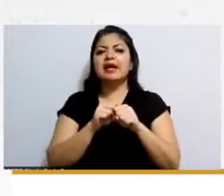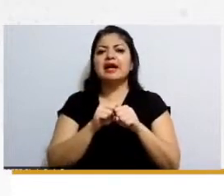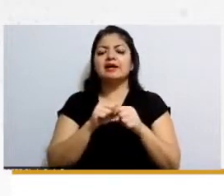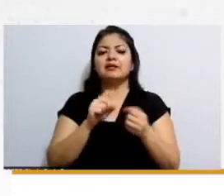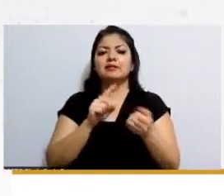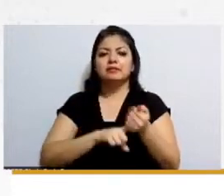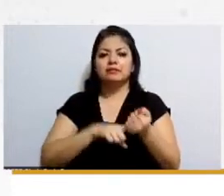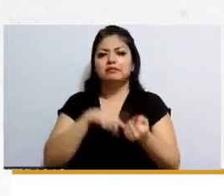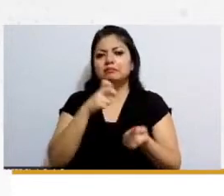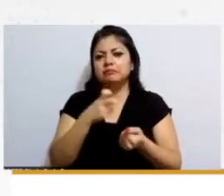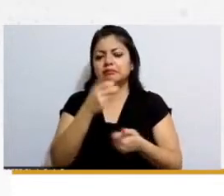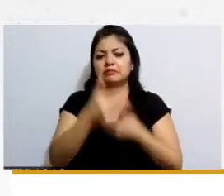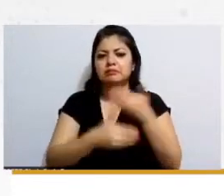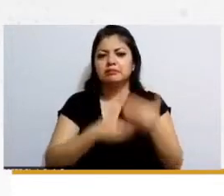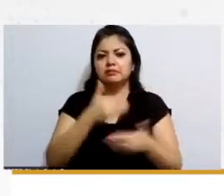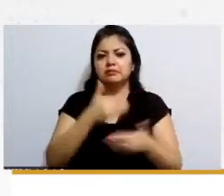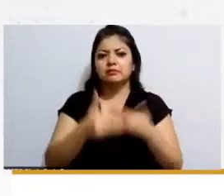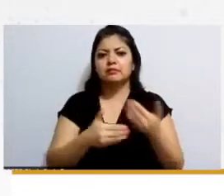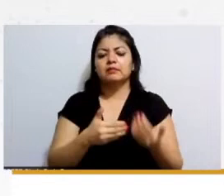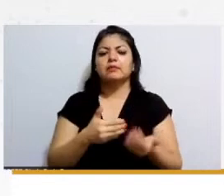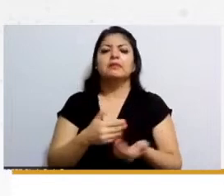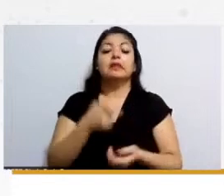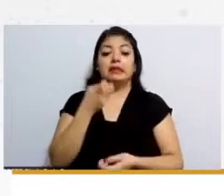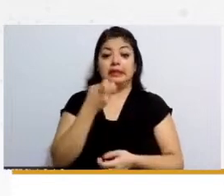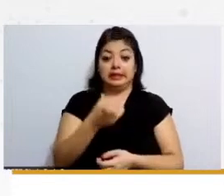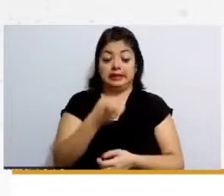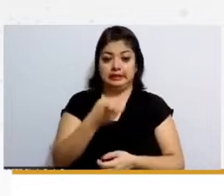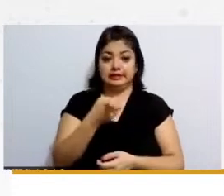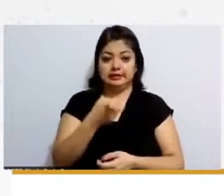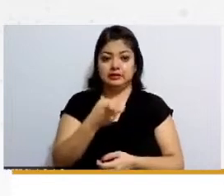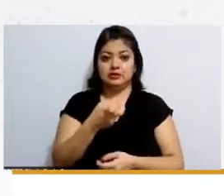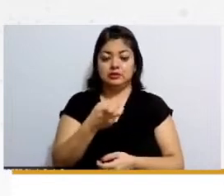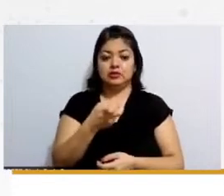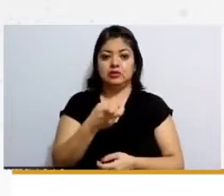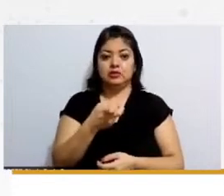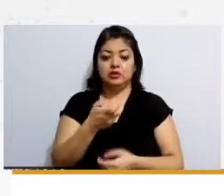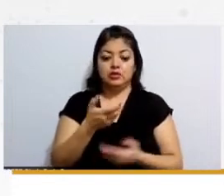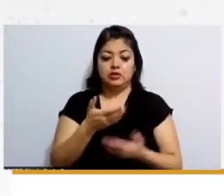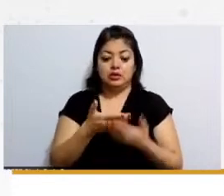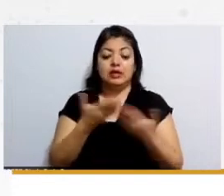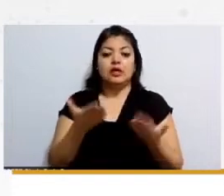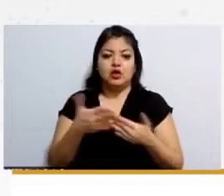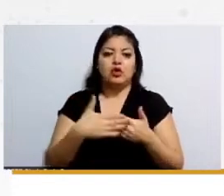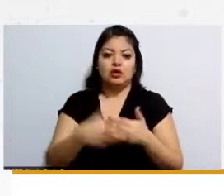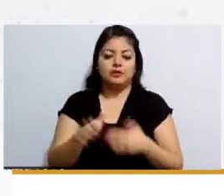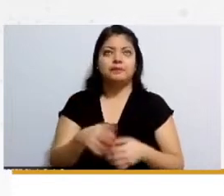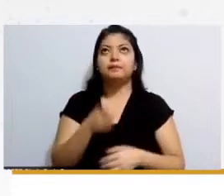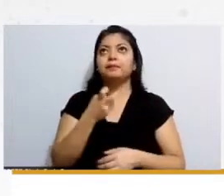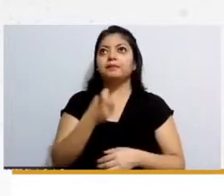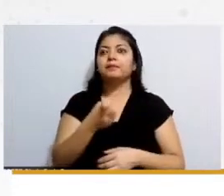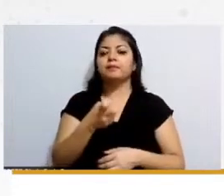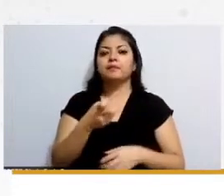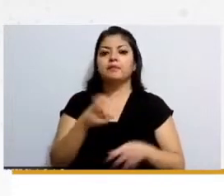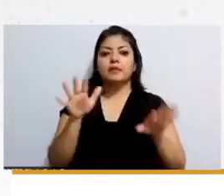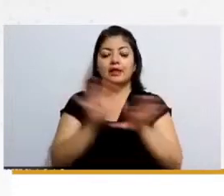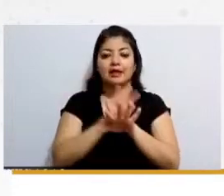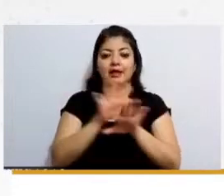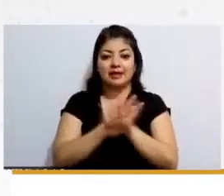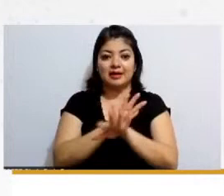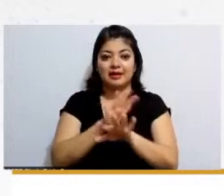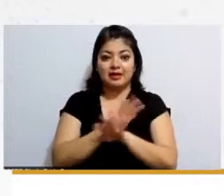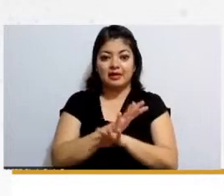pero como que entraba y no entraba y bueno ahora con esta reforma del 2011